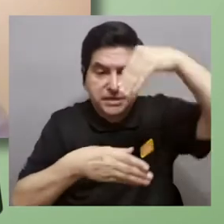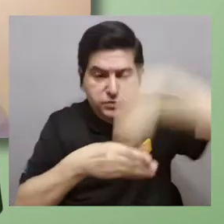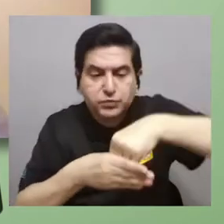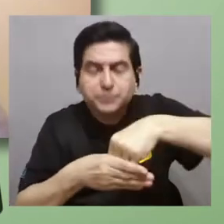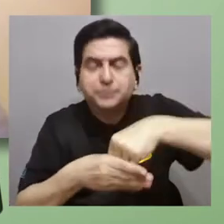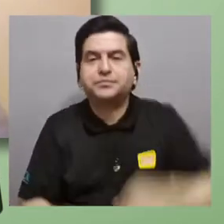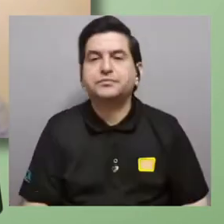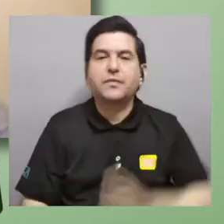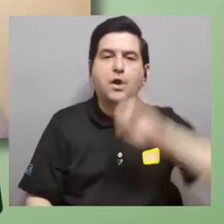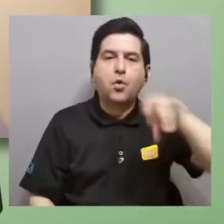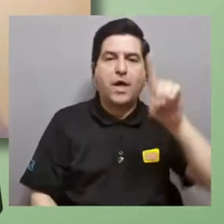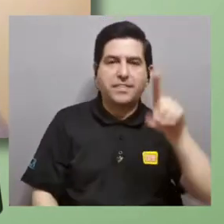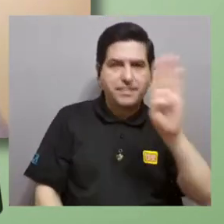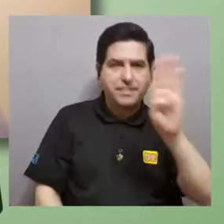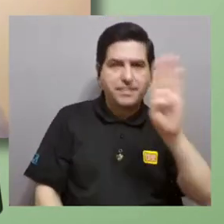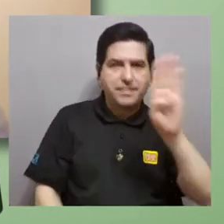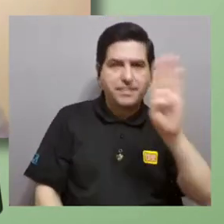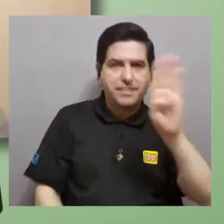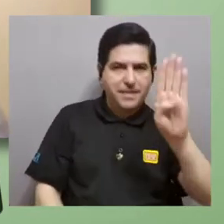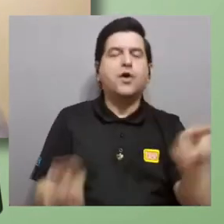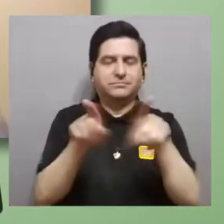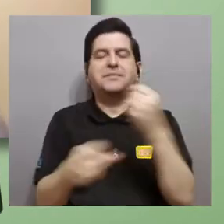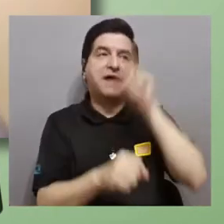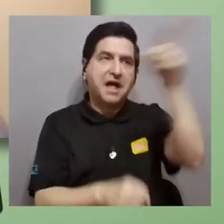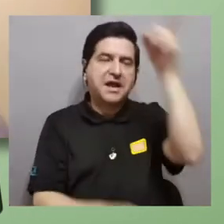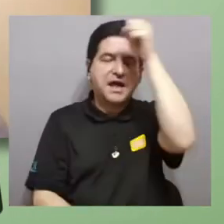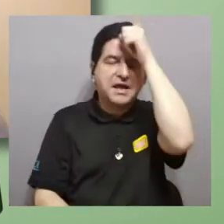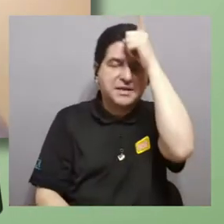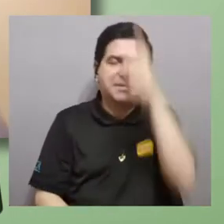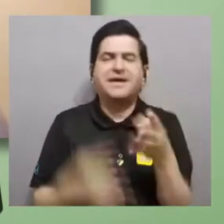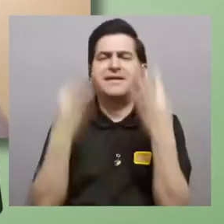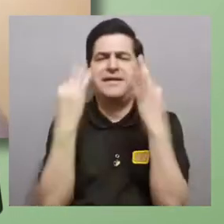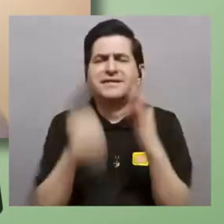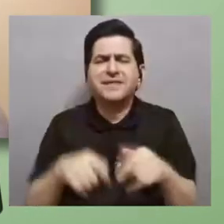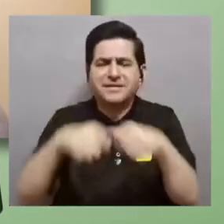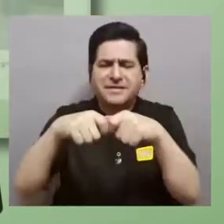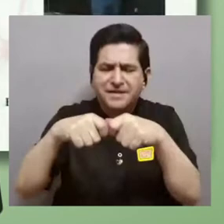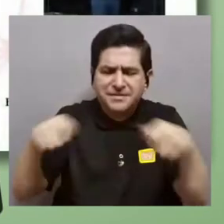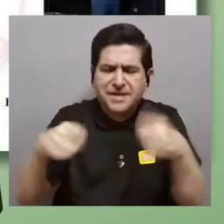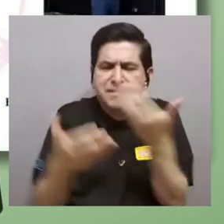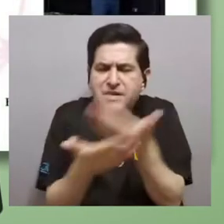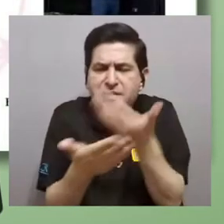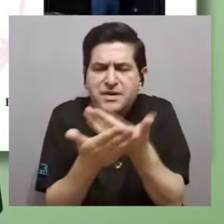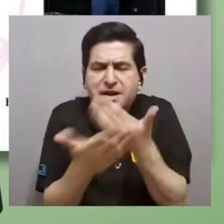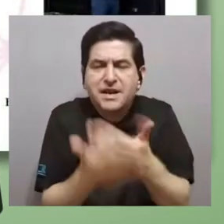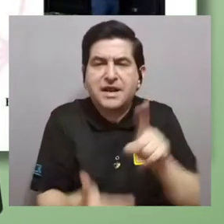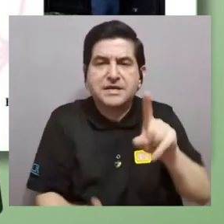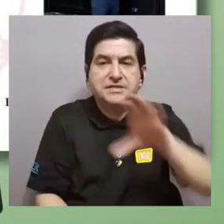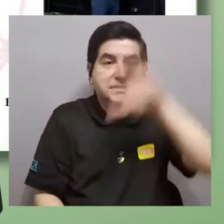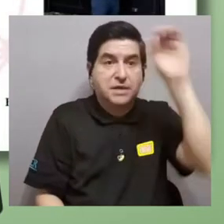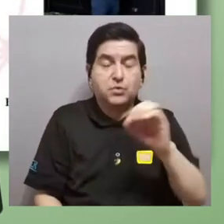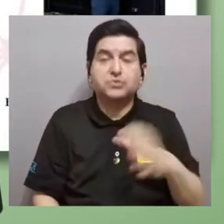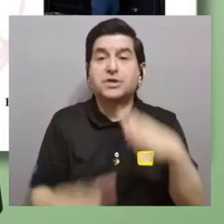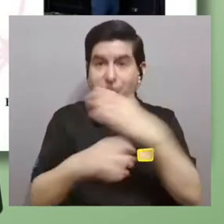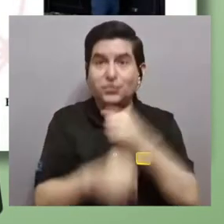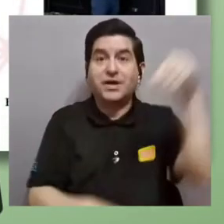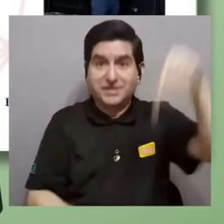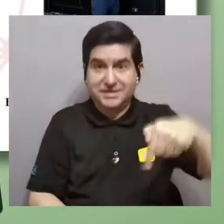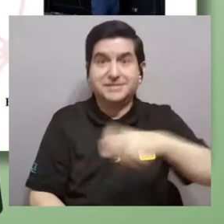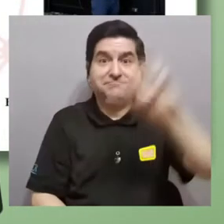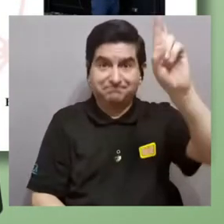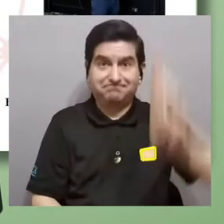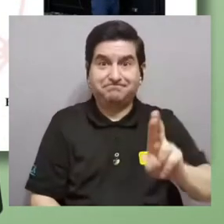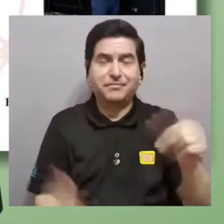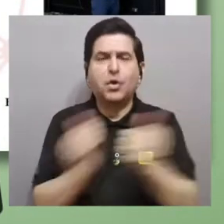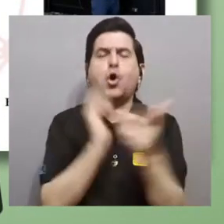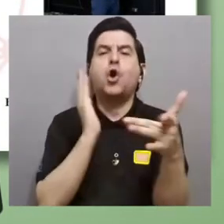introduzca. Entonces, por ejemplo, Juan Diego también ha trabajado allá en Alemania, tratando de medir sus muestras 100% hechas